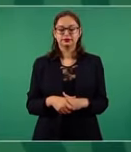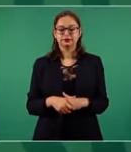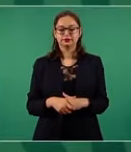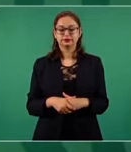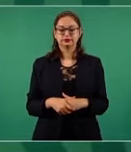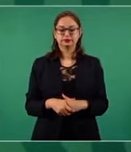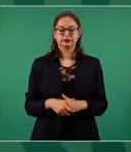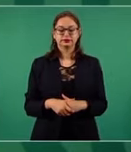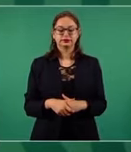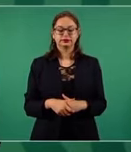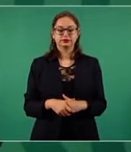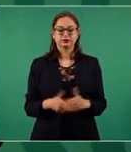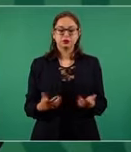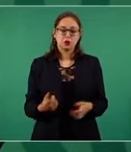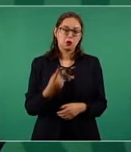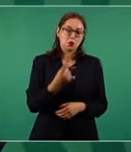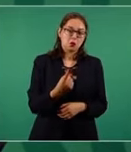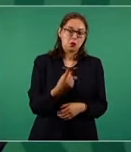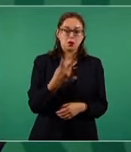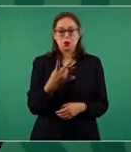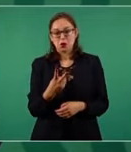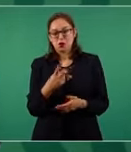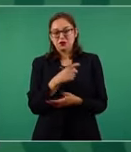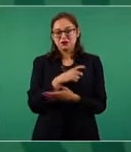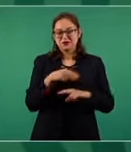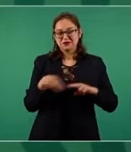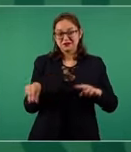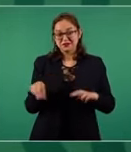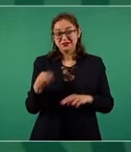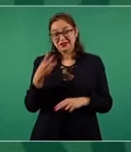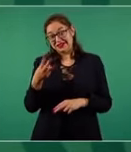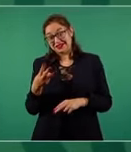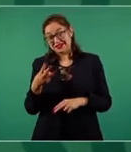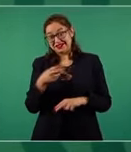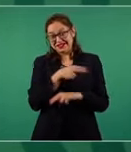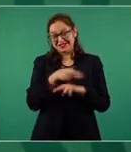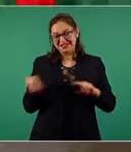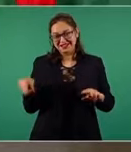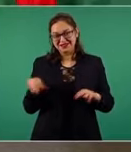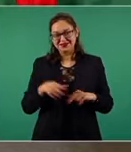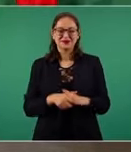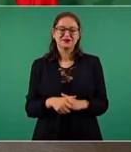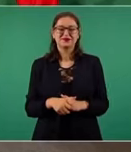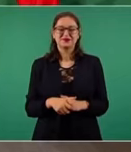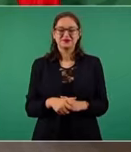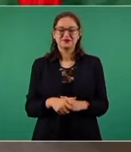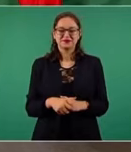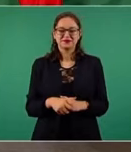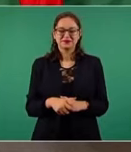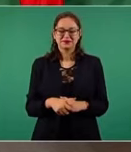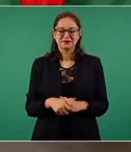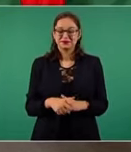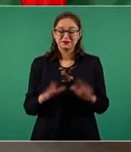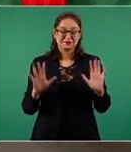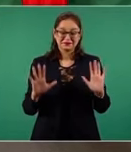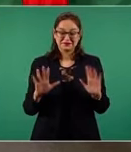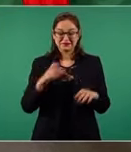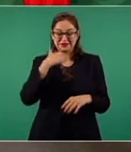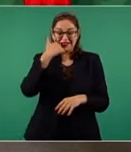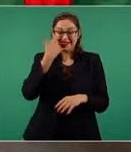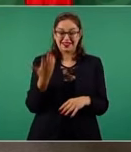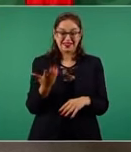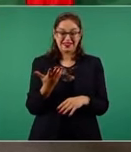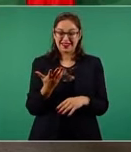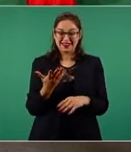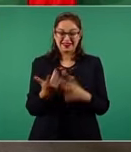o dos, o tres, o los que desean